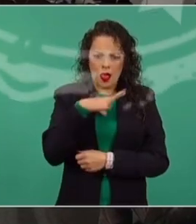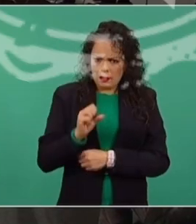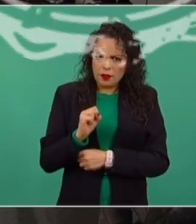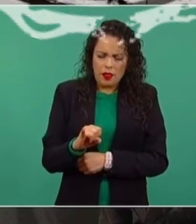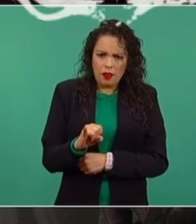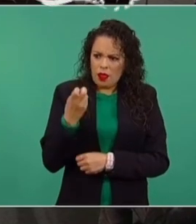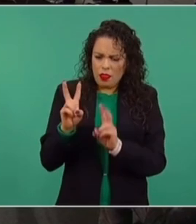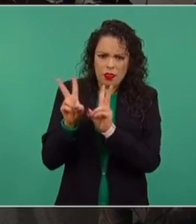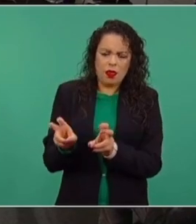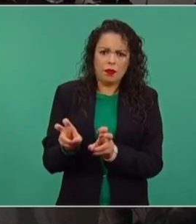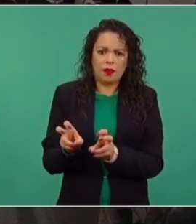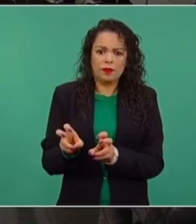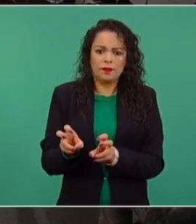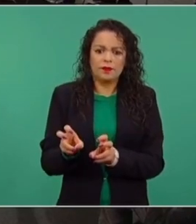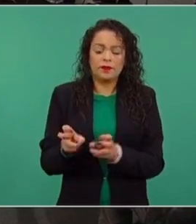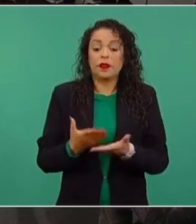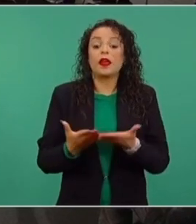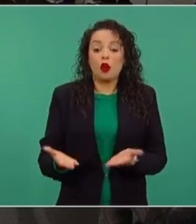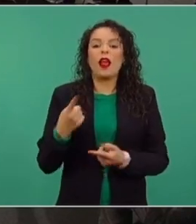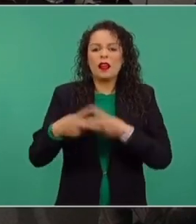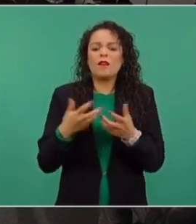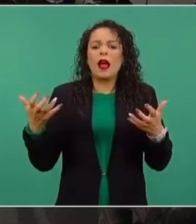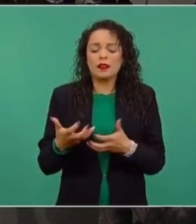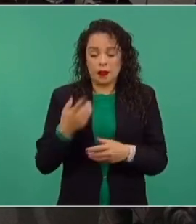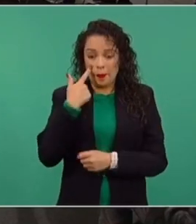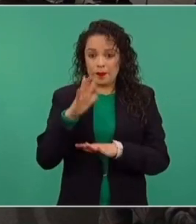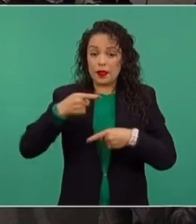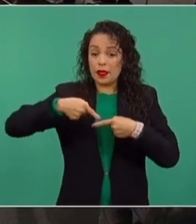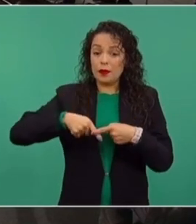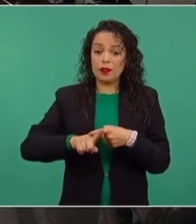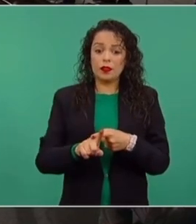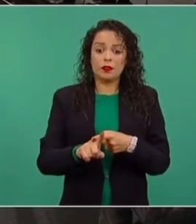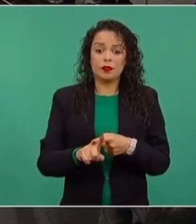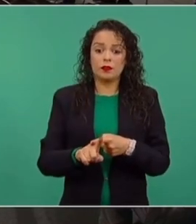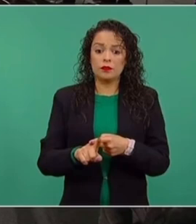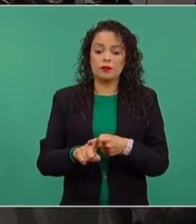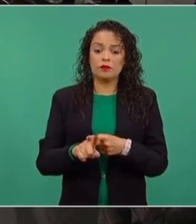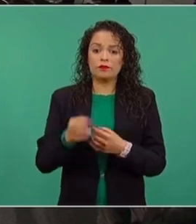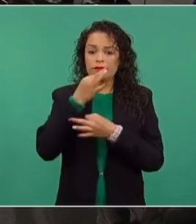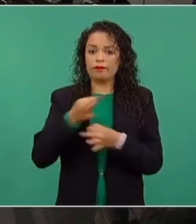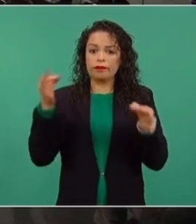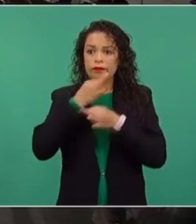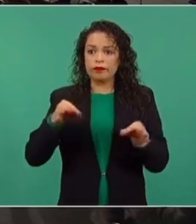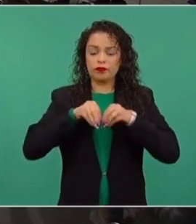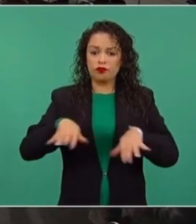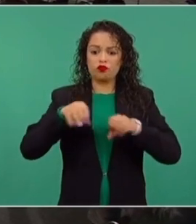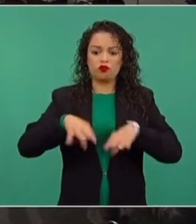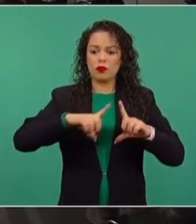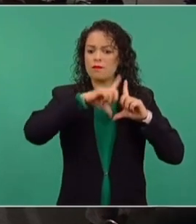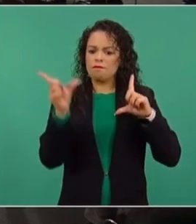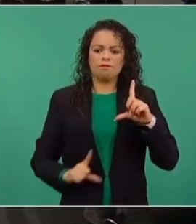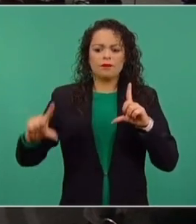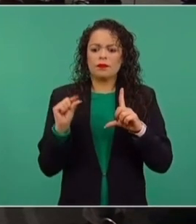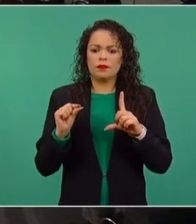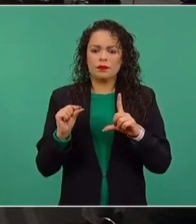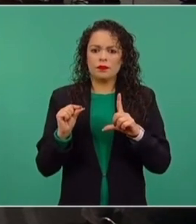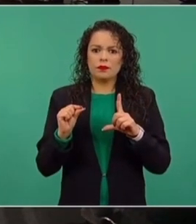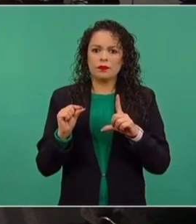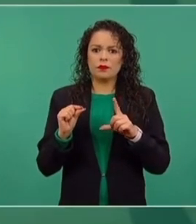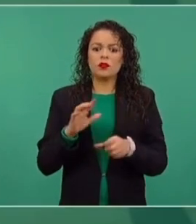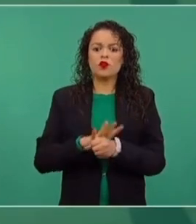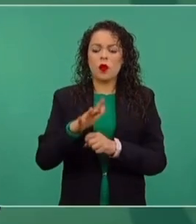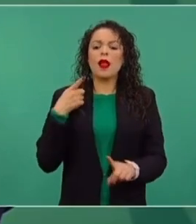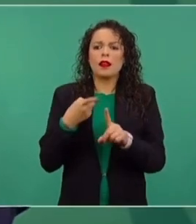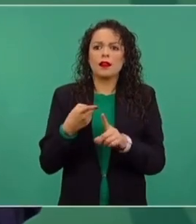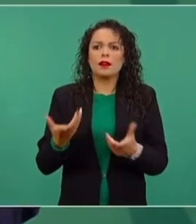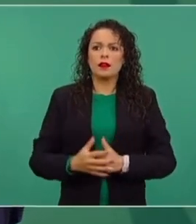Por eso se va a iniciar una campaña en todo el país sobre el